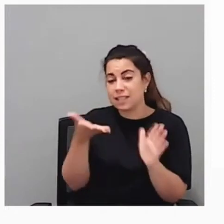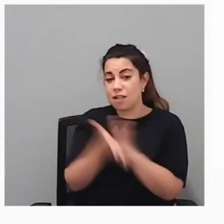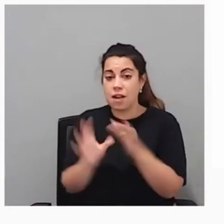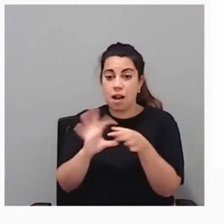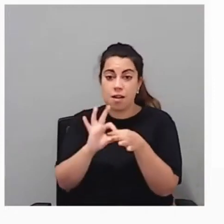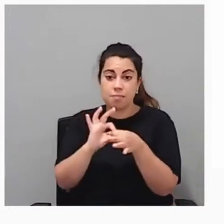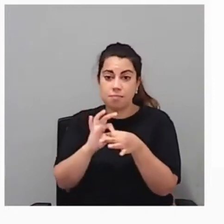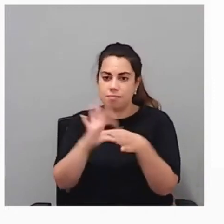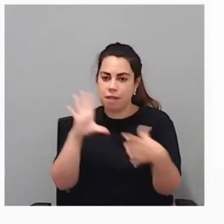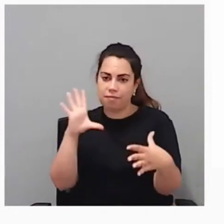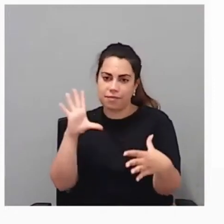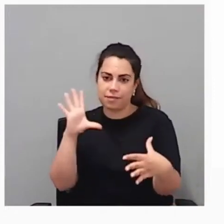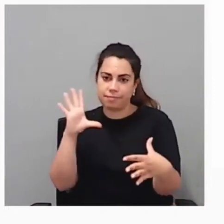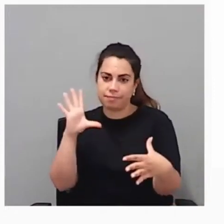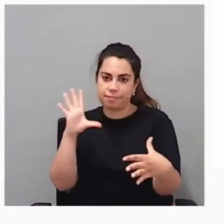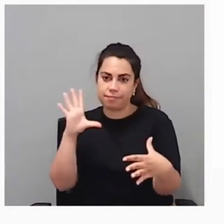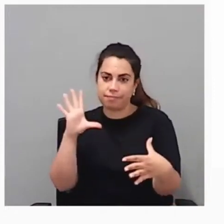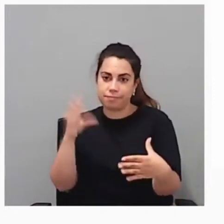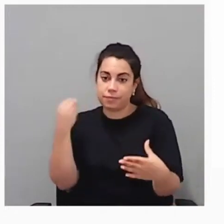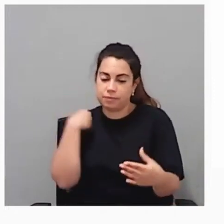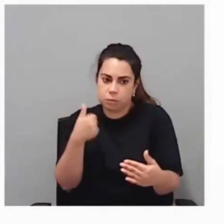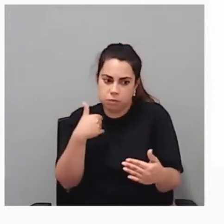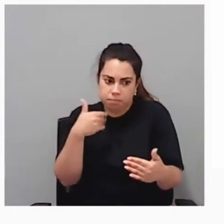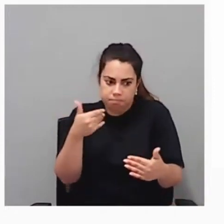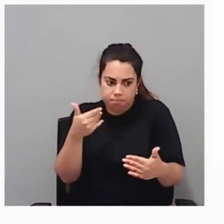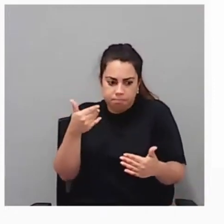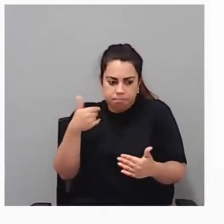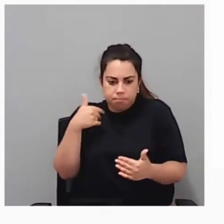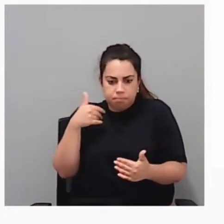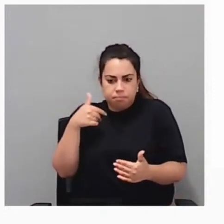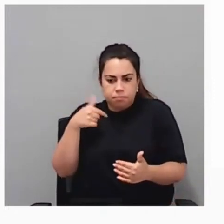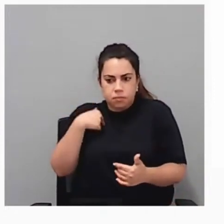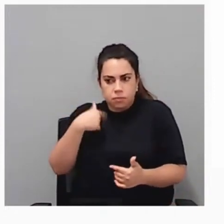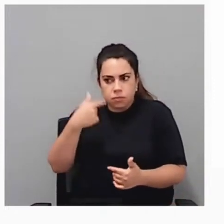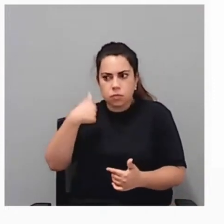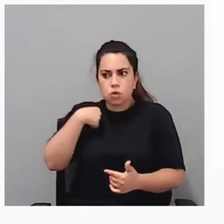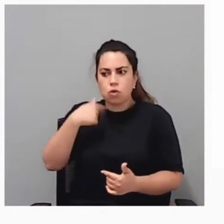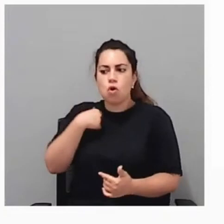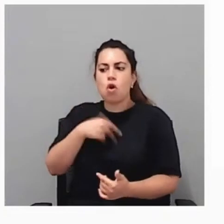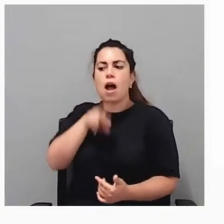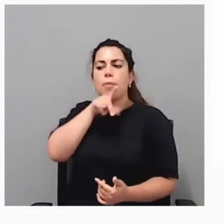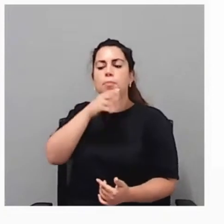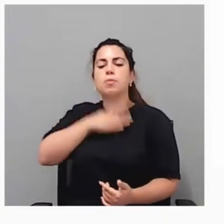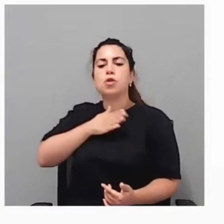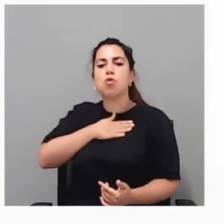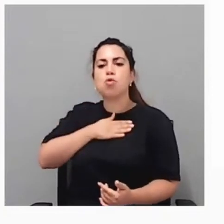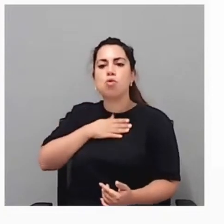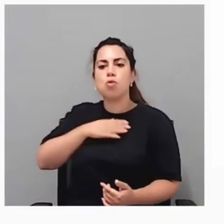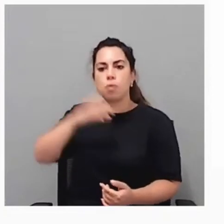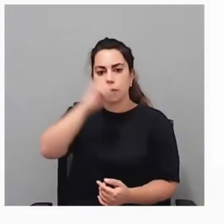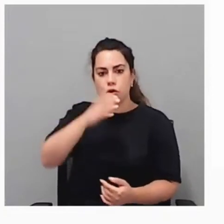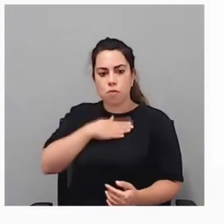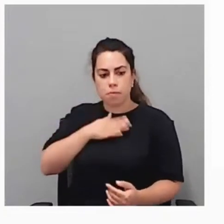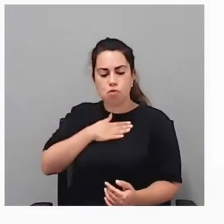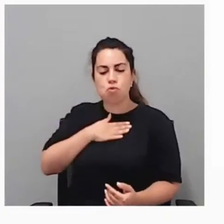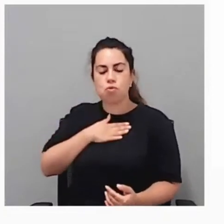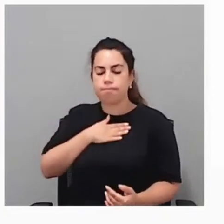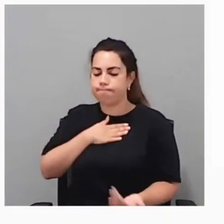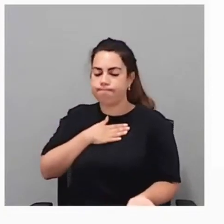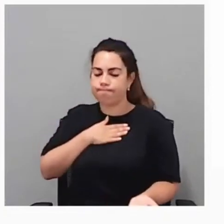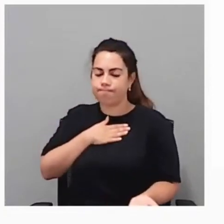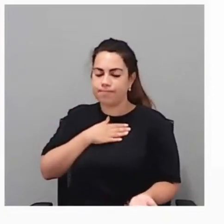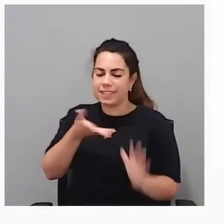en mesas cuadradas donde la cabecera está a uno y vamos a hablar de lo mío y qué hay de lo mío, así no, desde luego, mal avanzaremos en las alianzas.